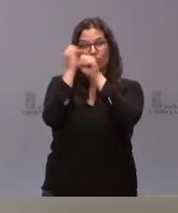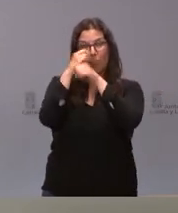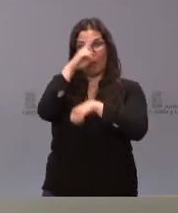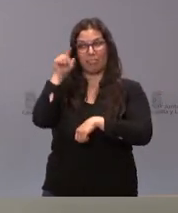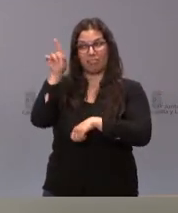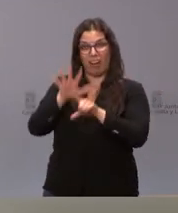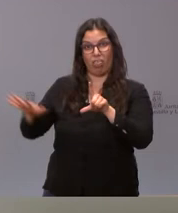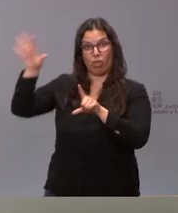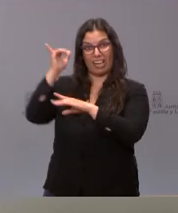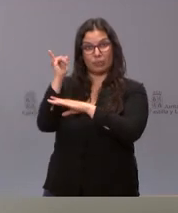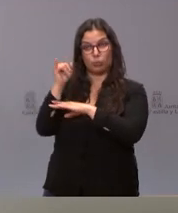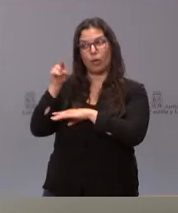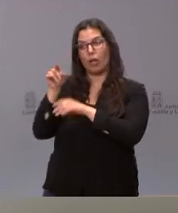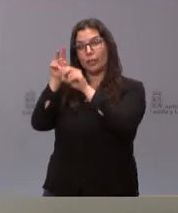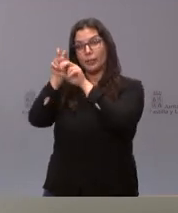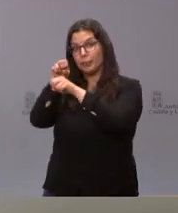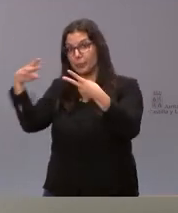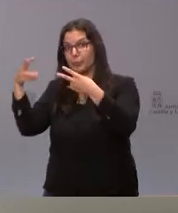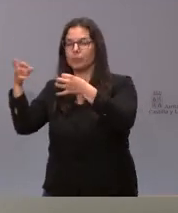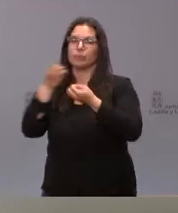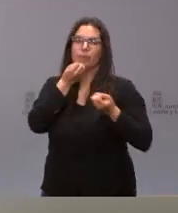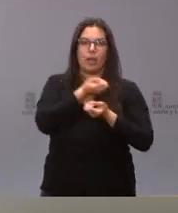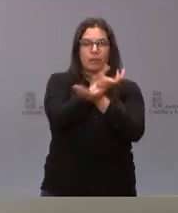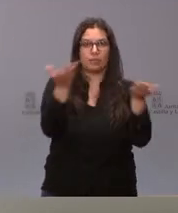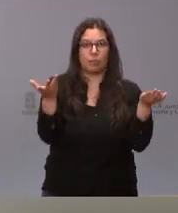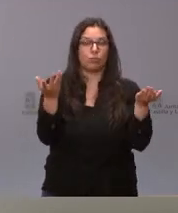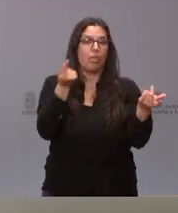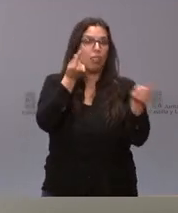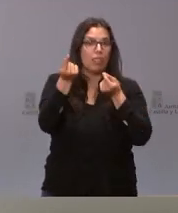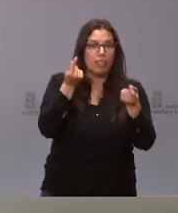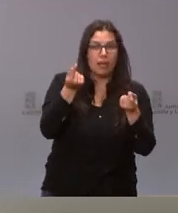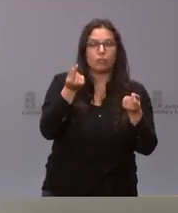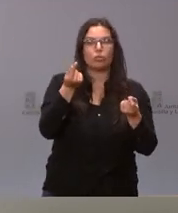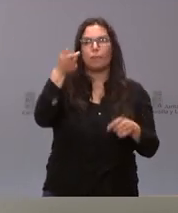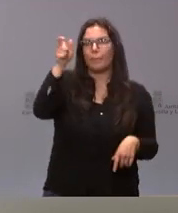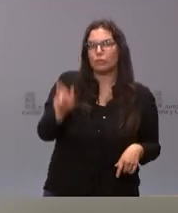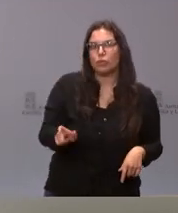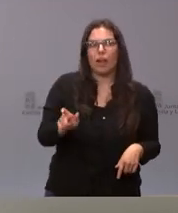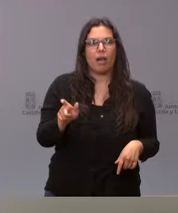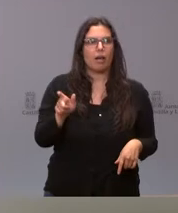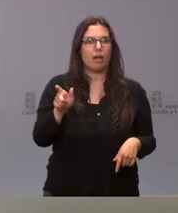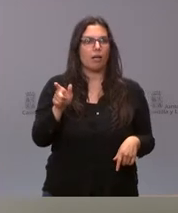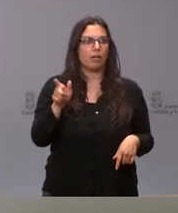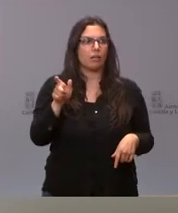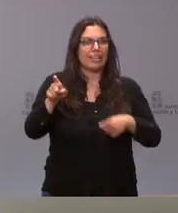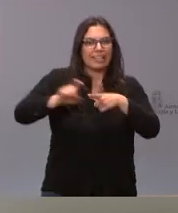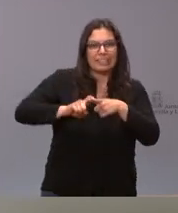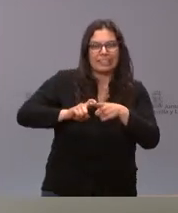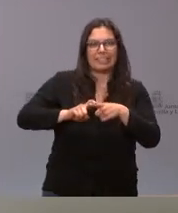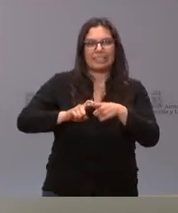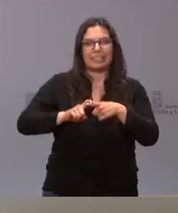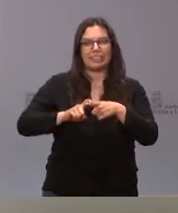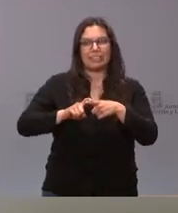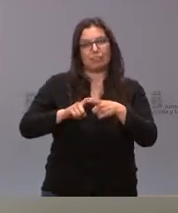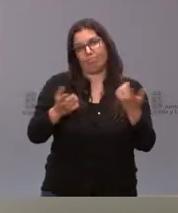cuanto tengamos información se la comunicaremos no les ofrecemos datos ni de la persona ni de sus características y